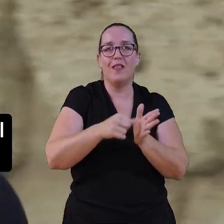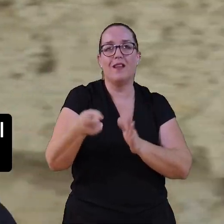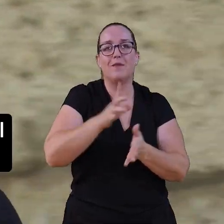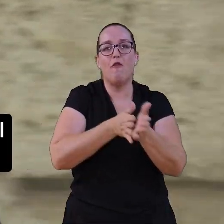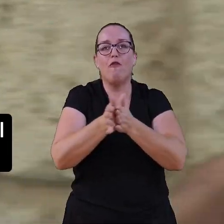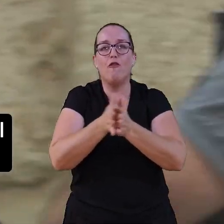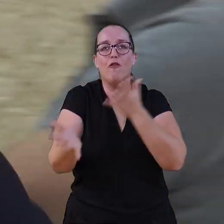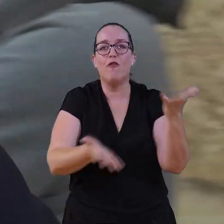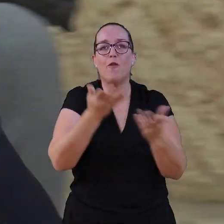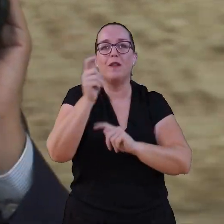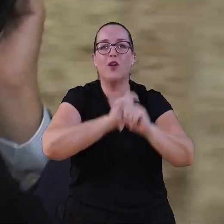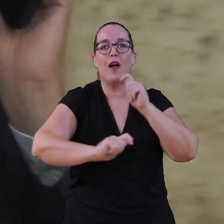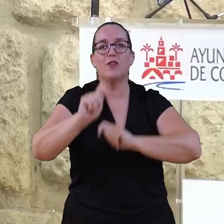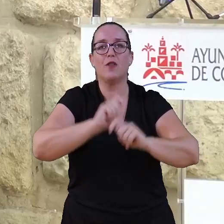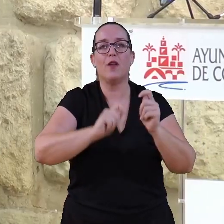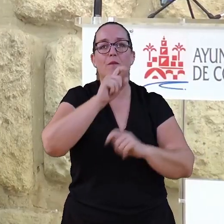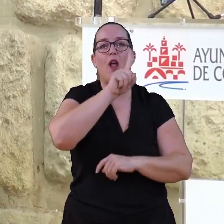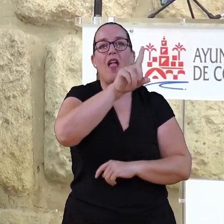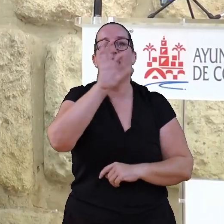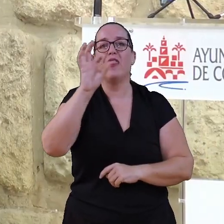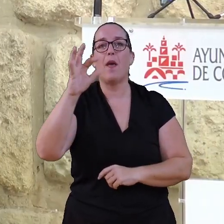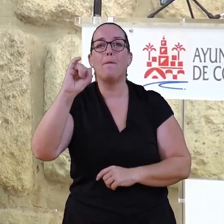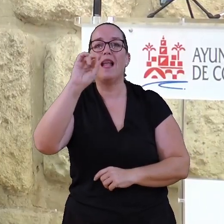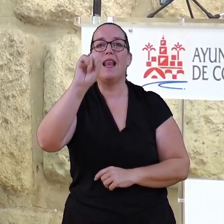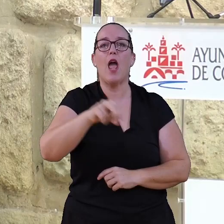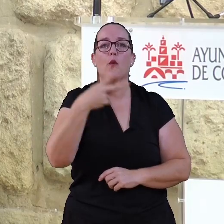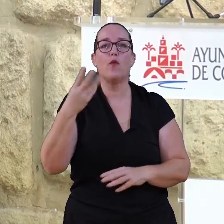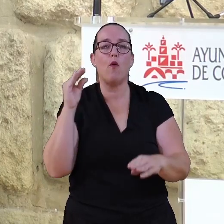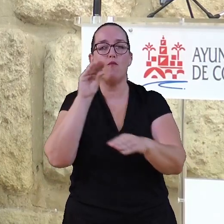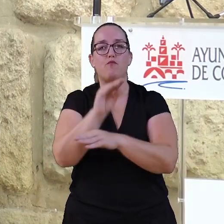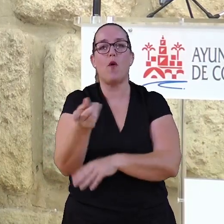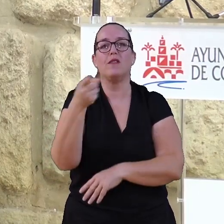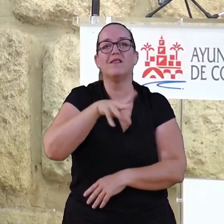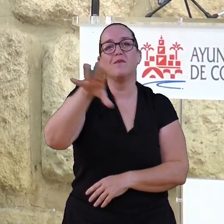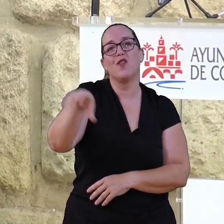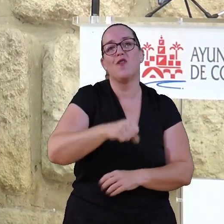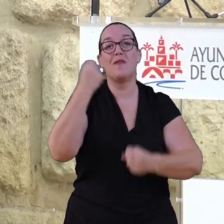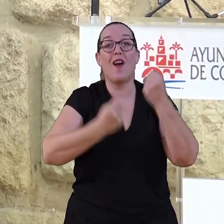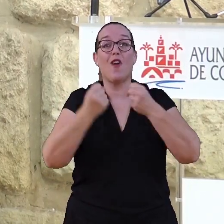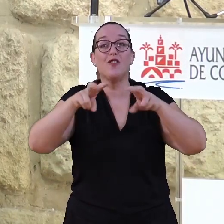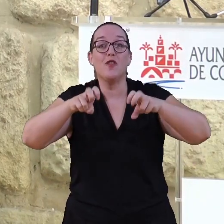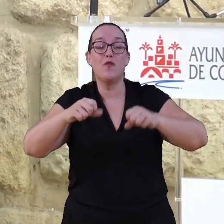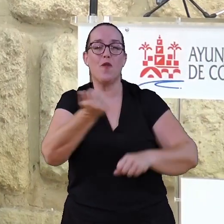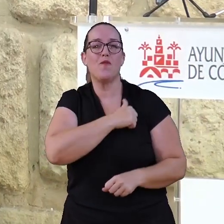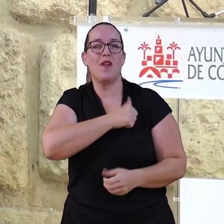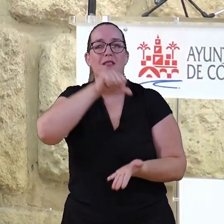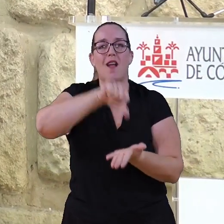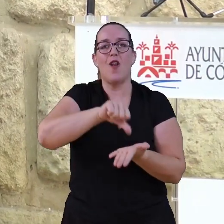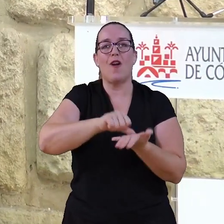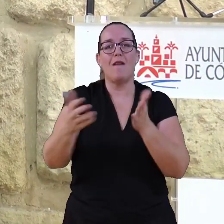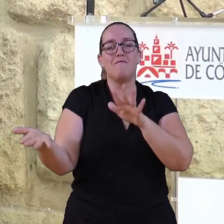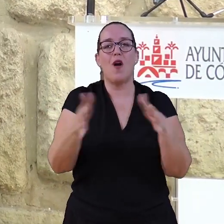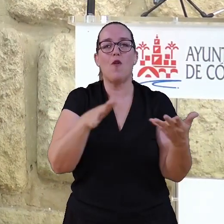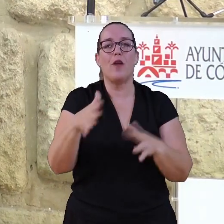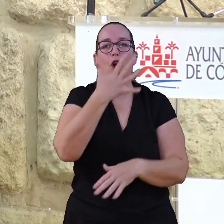fomento del asociacionismo por 100.000 euros. A eso se le añade la compra de nuevos vehículos para la policía local por algo más de